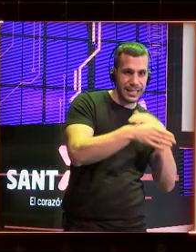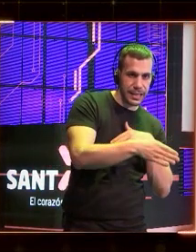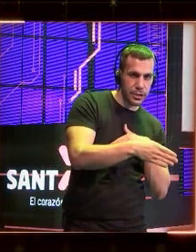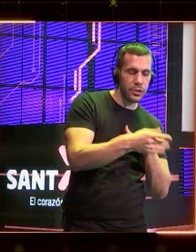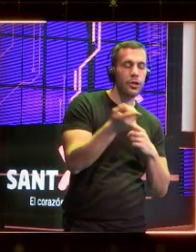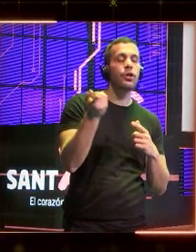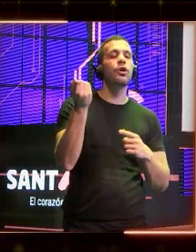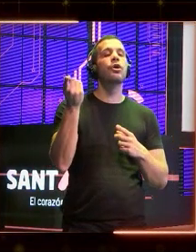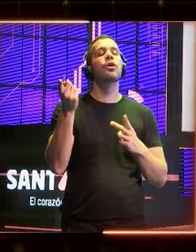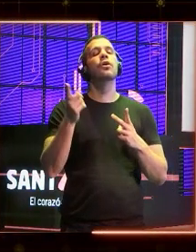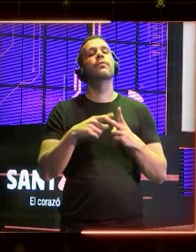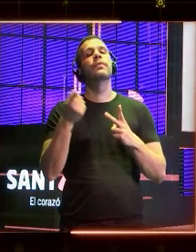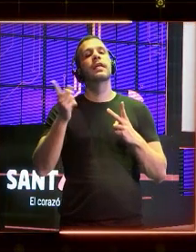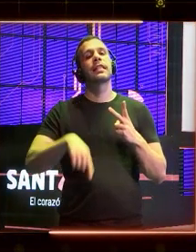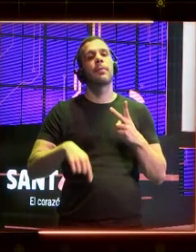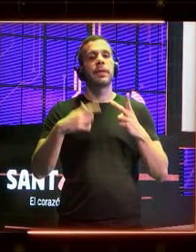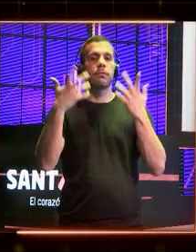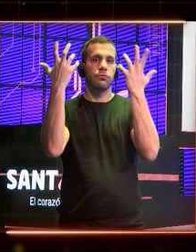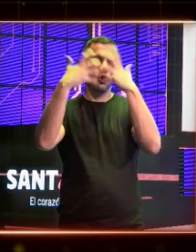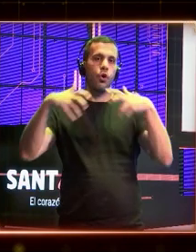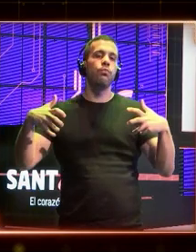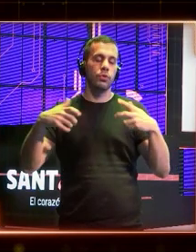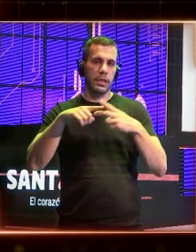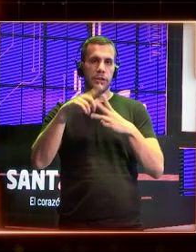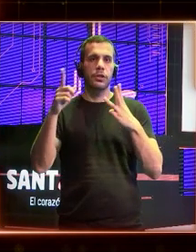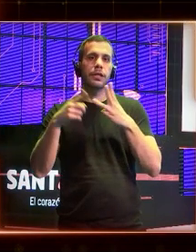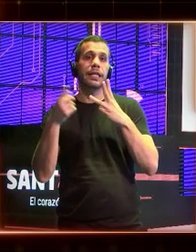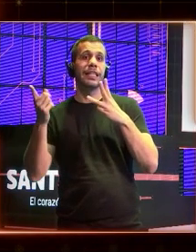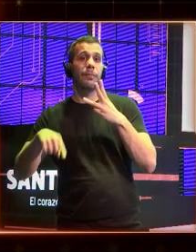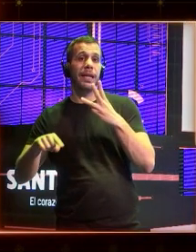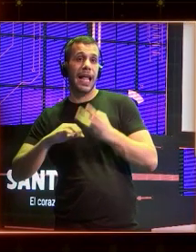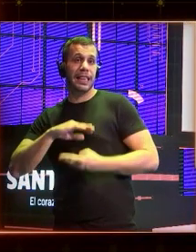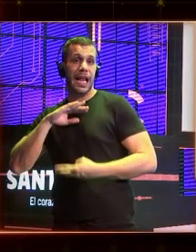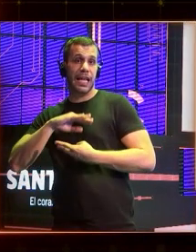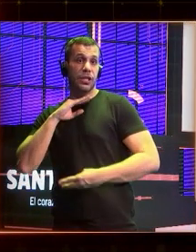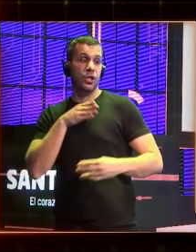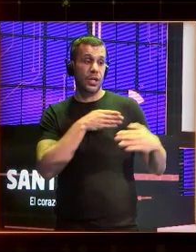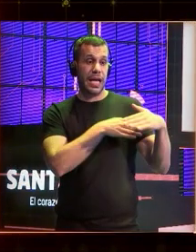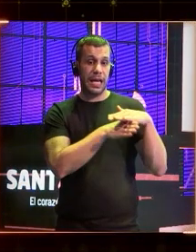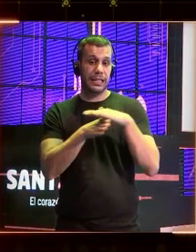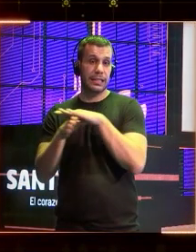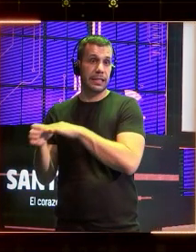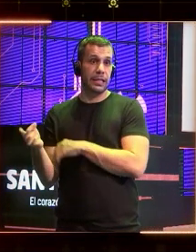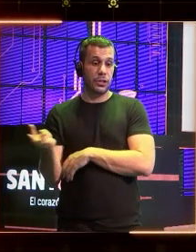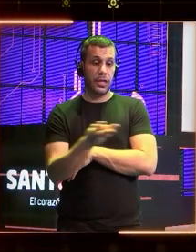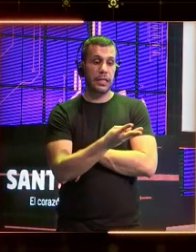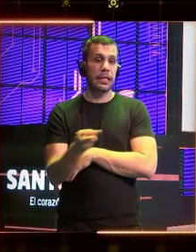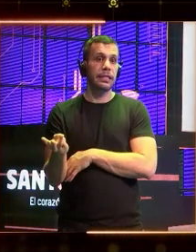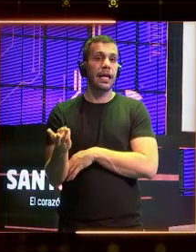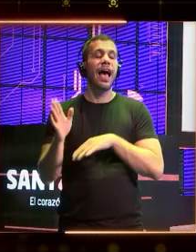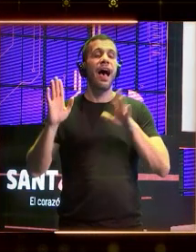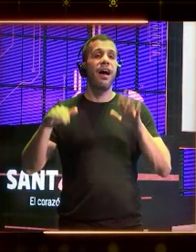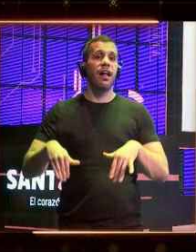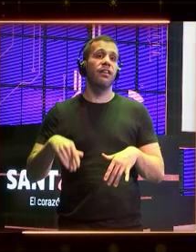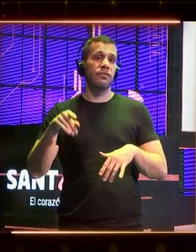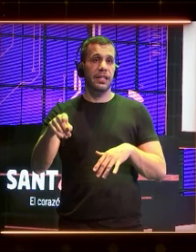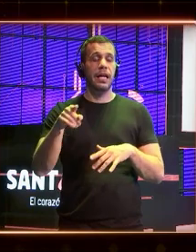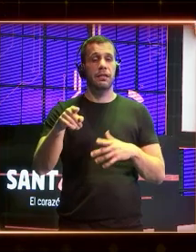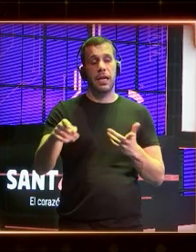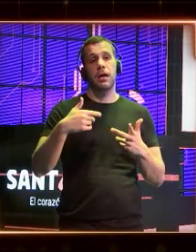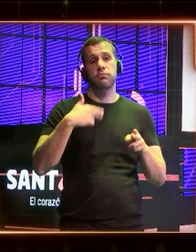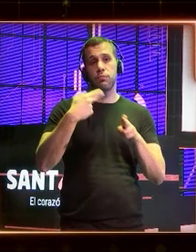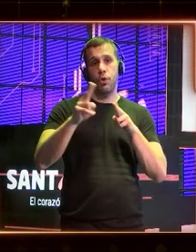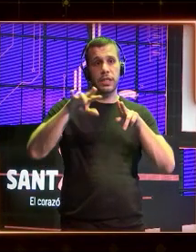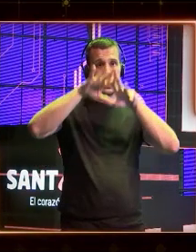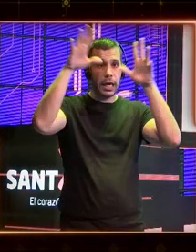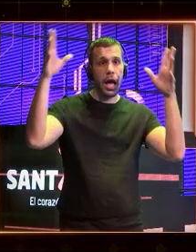computación y acceso al talento. Y esas son las tres grandes piezas que están marcando a la geopolítica mundial. Porque